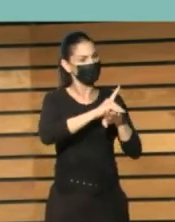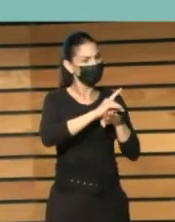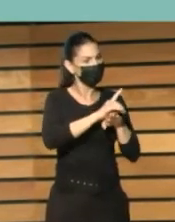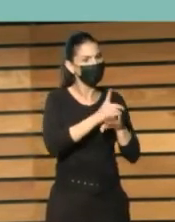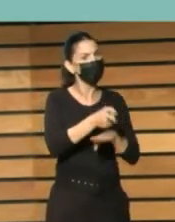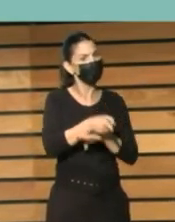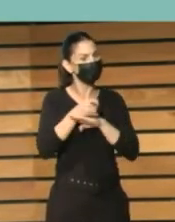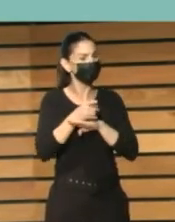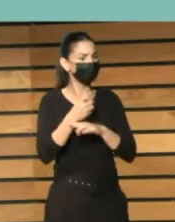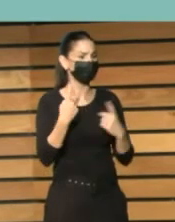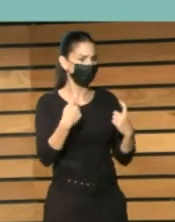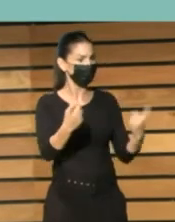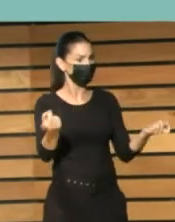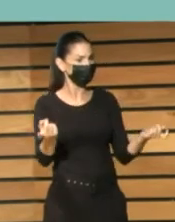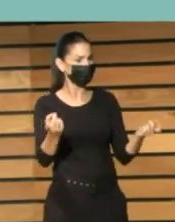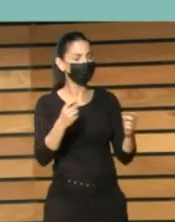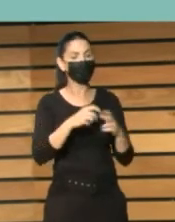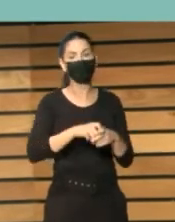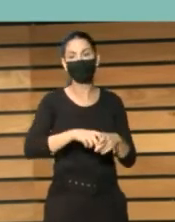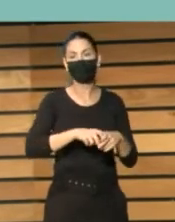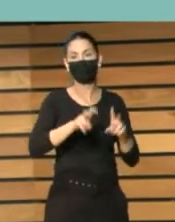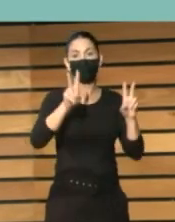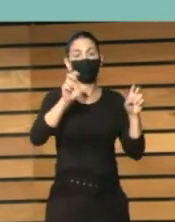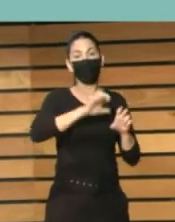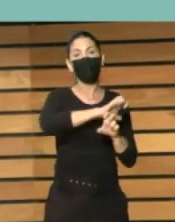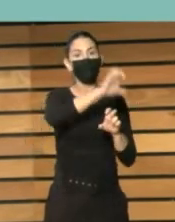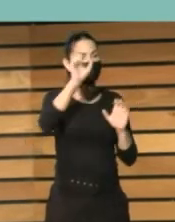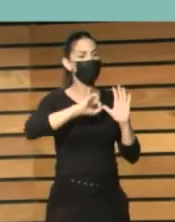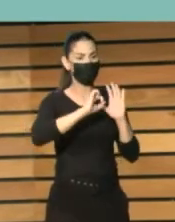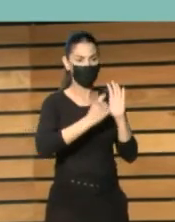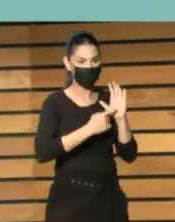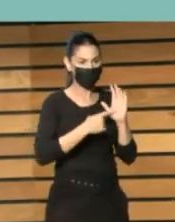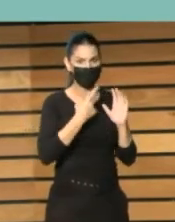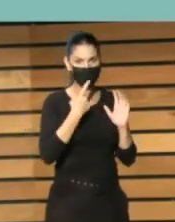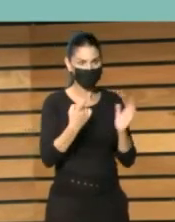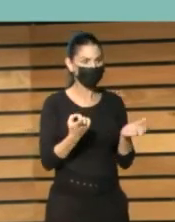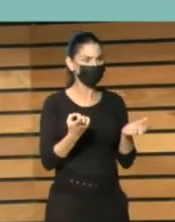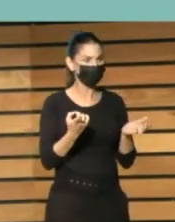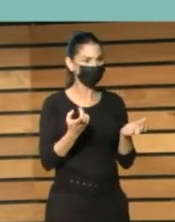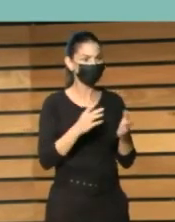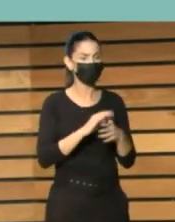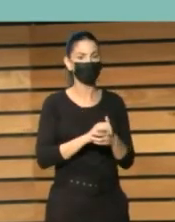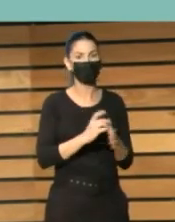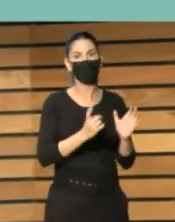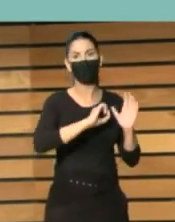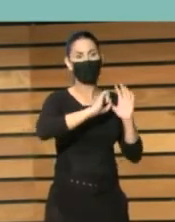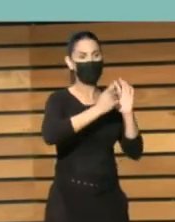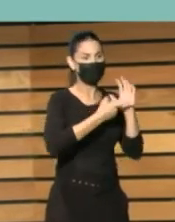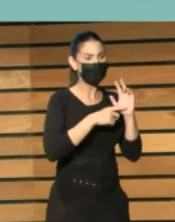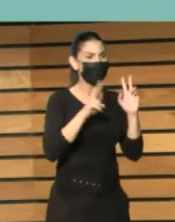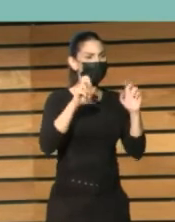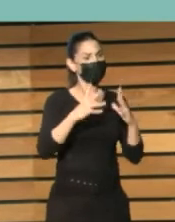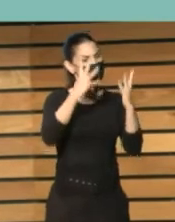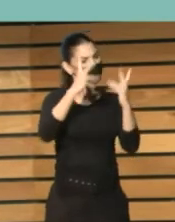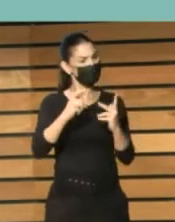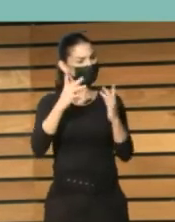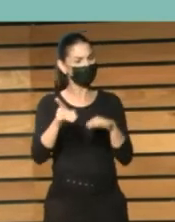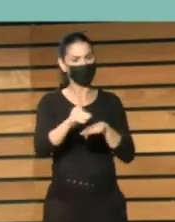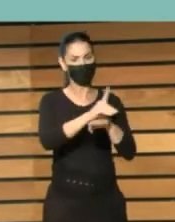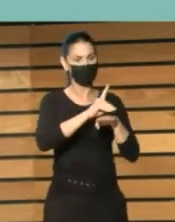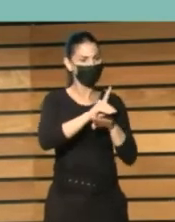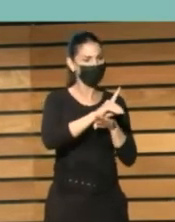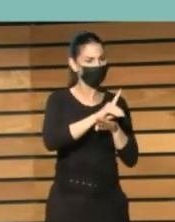analógicas. Hay directrices europeas en este sentido. Están surgiendo leyes sobre administración digital, tema todavía más